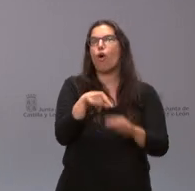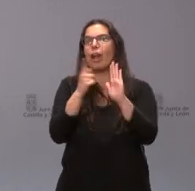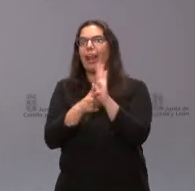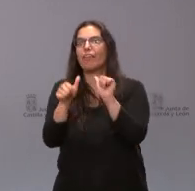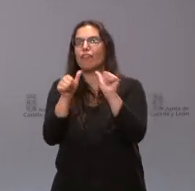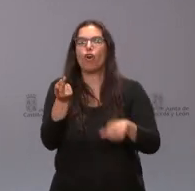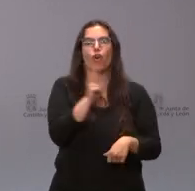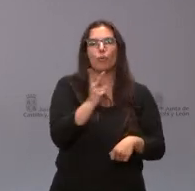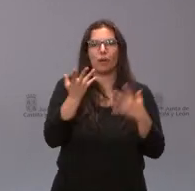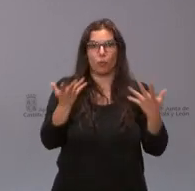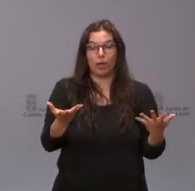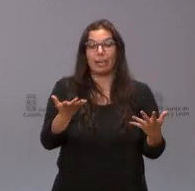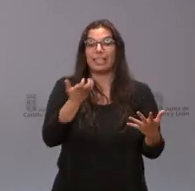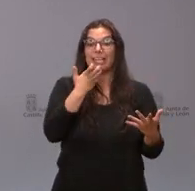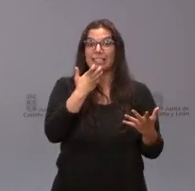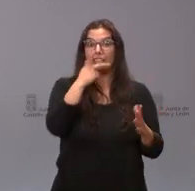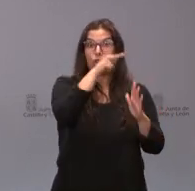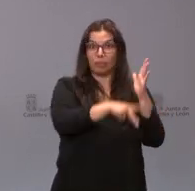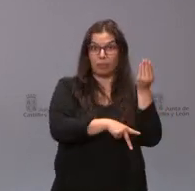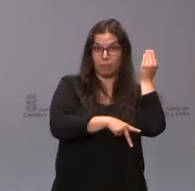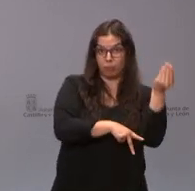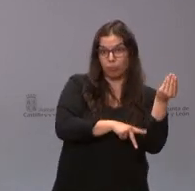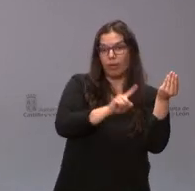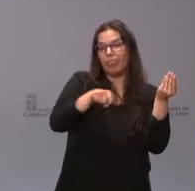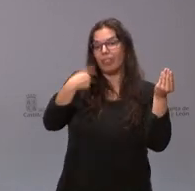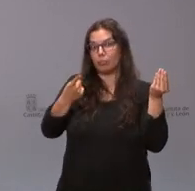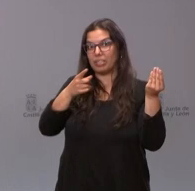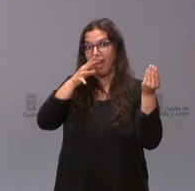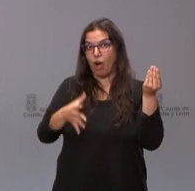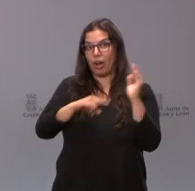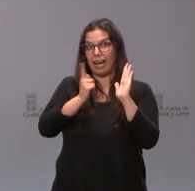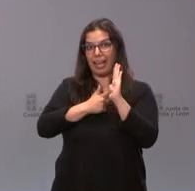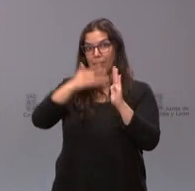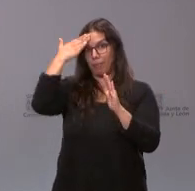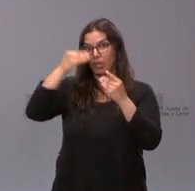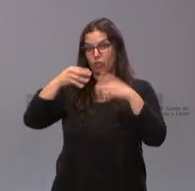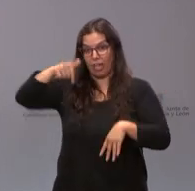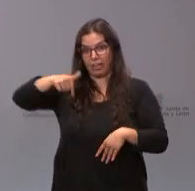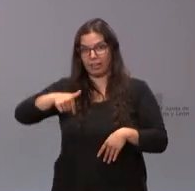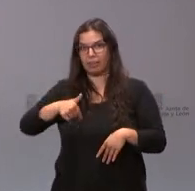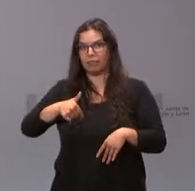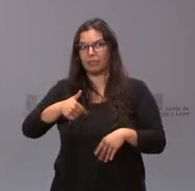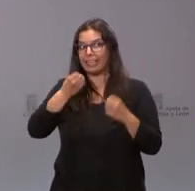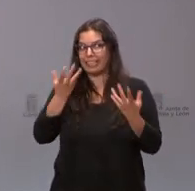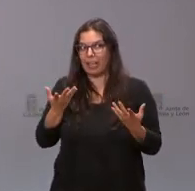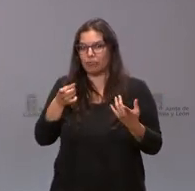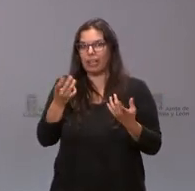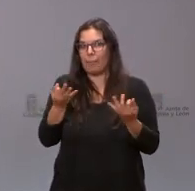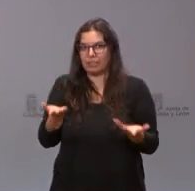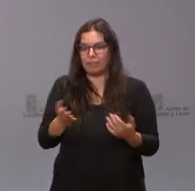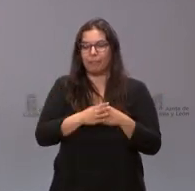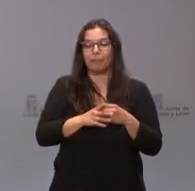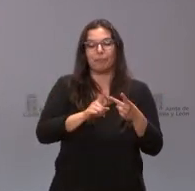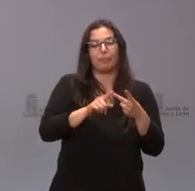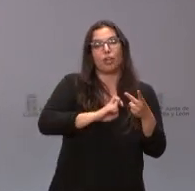actual decreto de memoria histórica y su consejo en la comunidad. Y luego por otro lado me gustaría saber si dentro de los factores que tiene